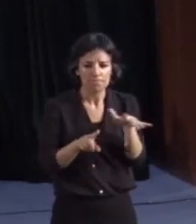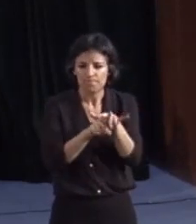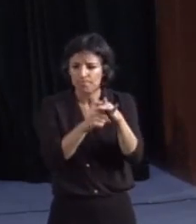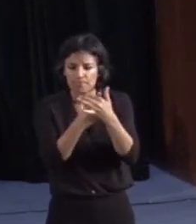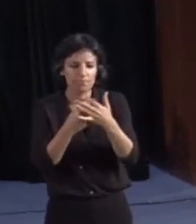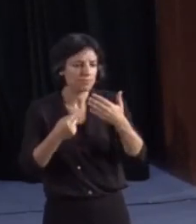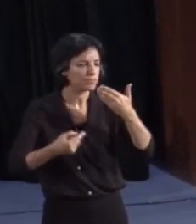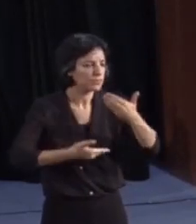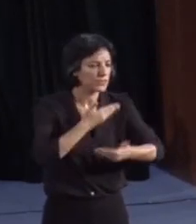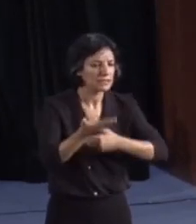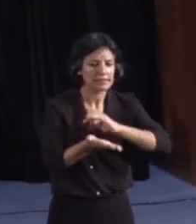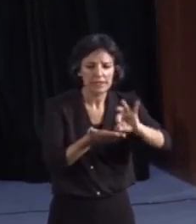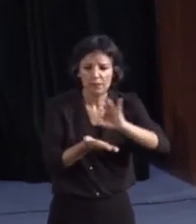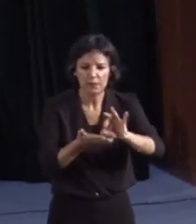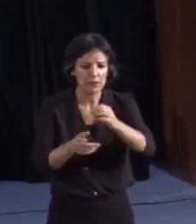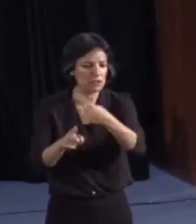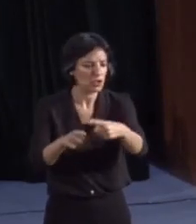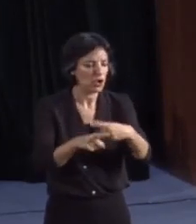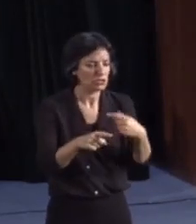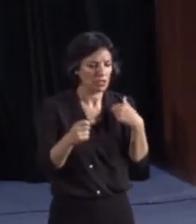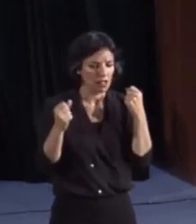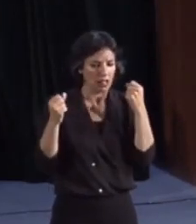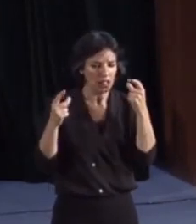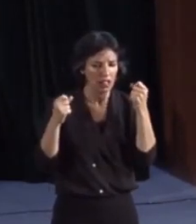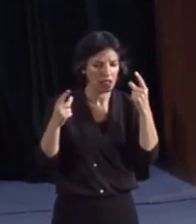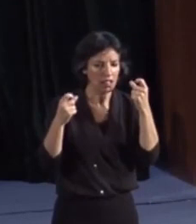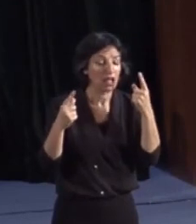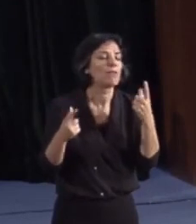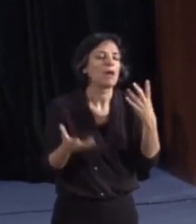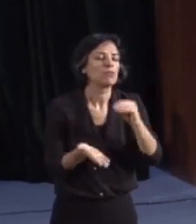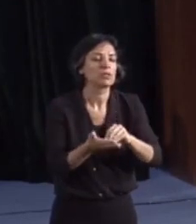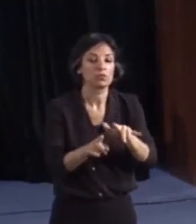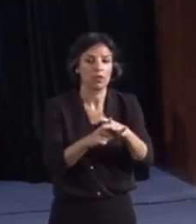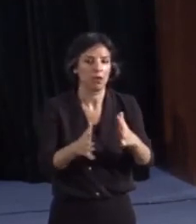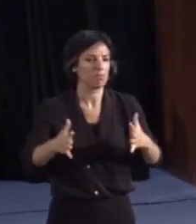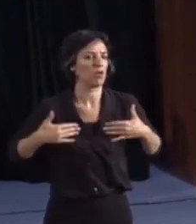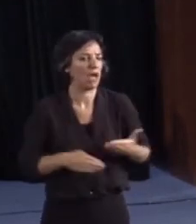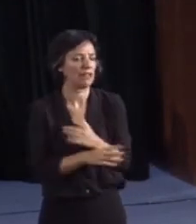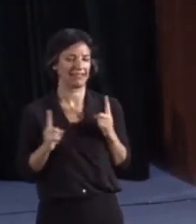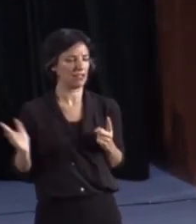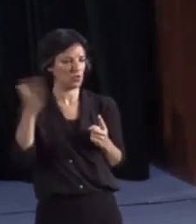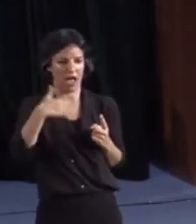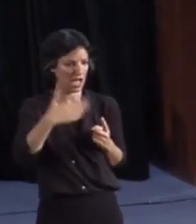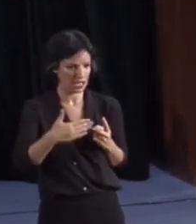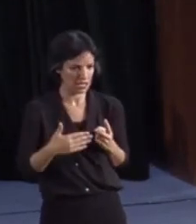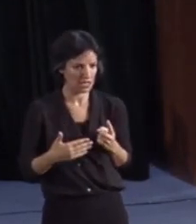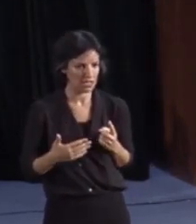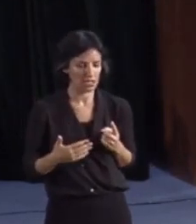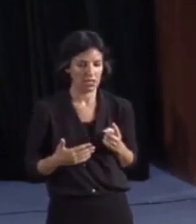procesos o servicios, la mayoría de las veces imprevisibles, denunciando los